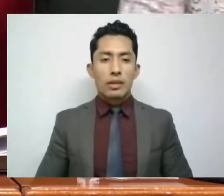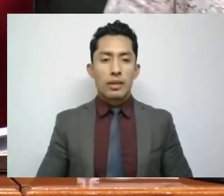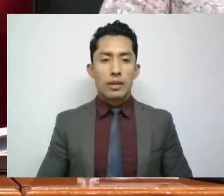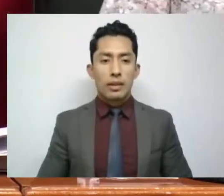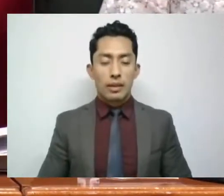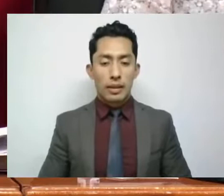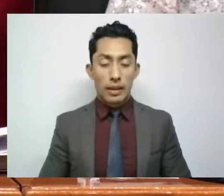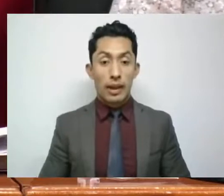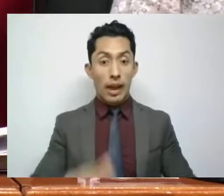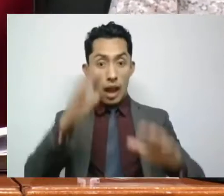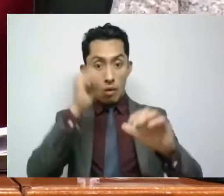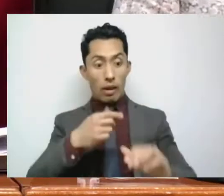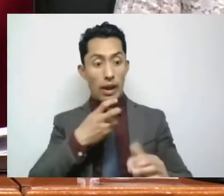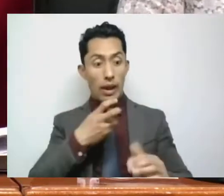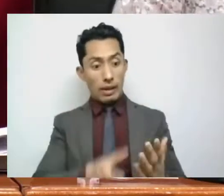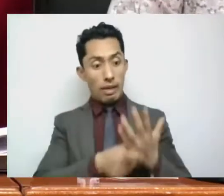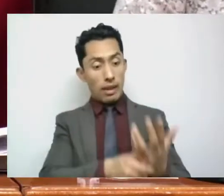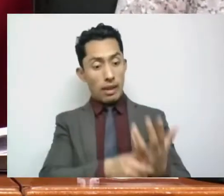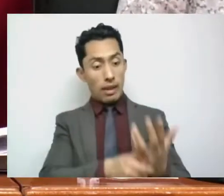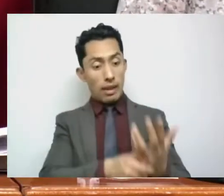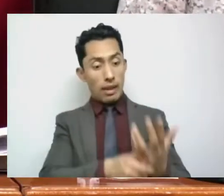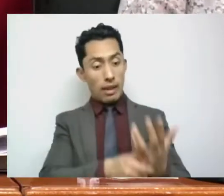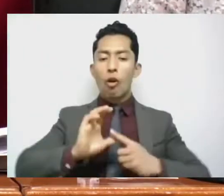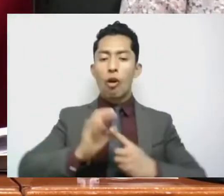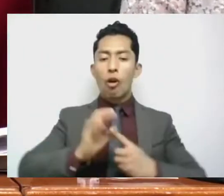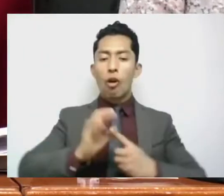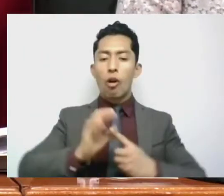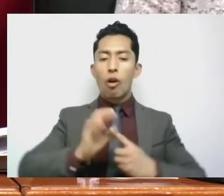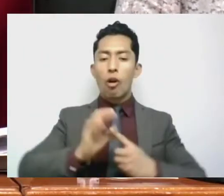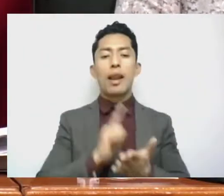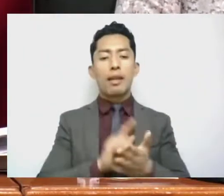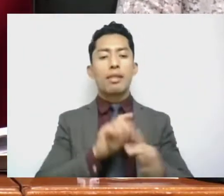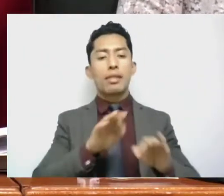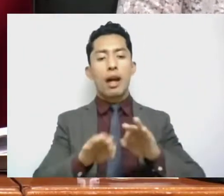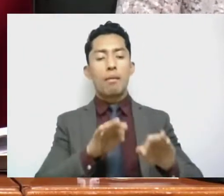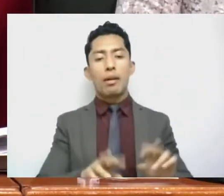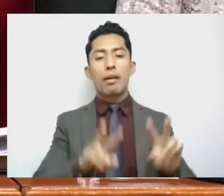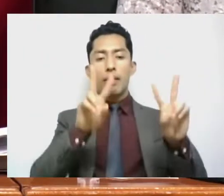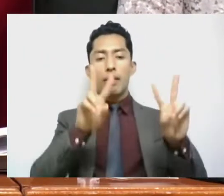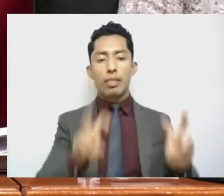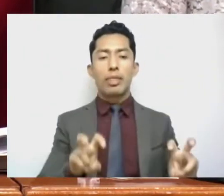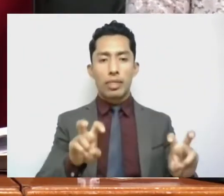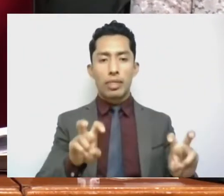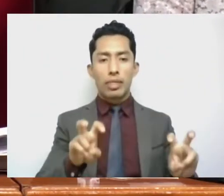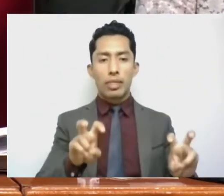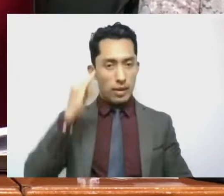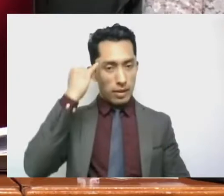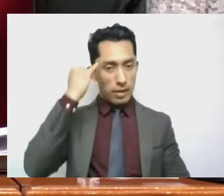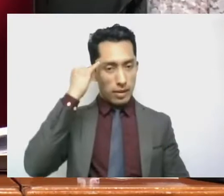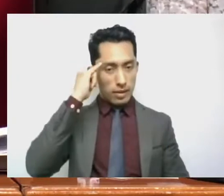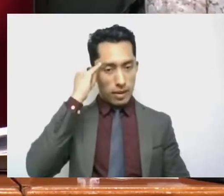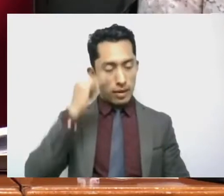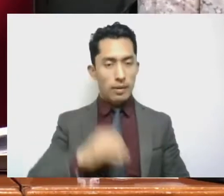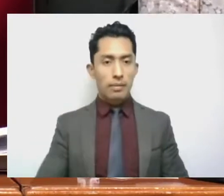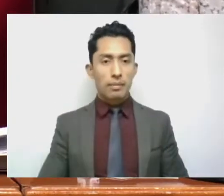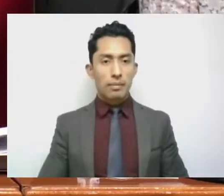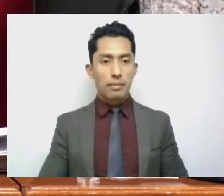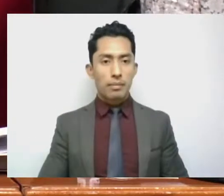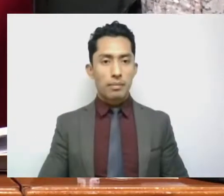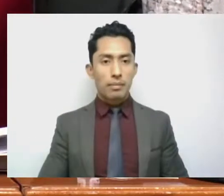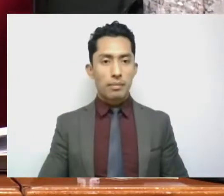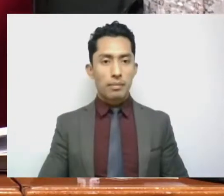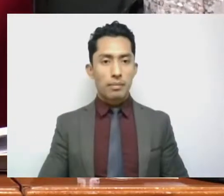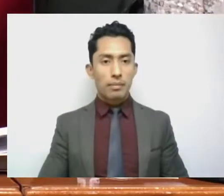acuerdo, Comisión Legislativa de Asuntos Indígenas. Presidente,